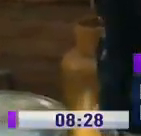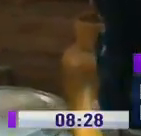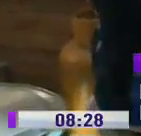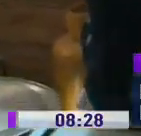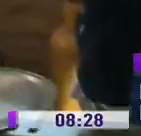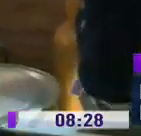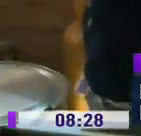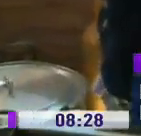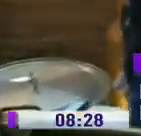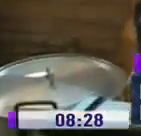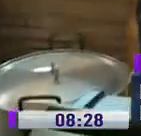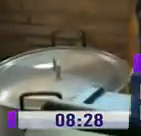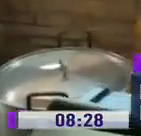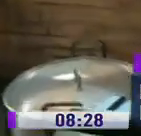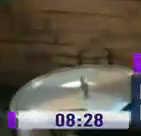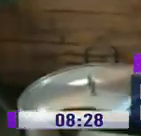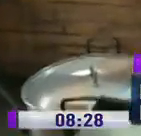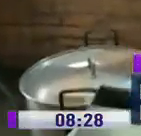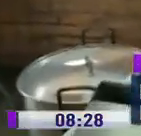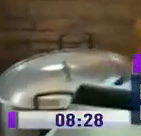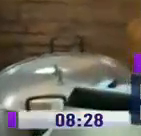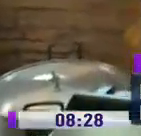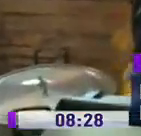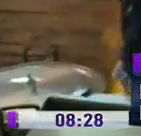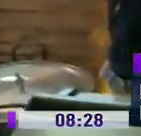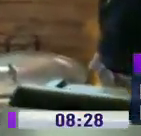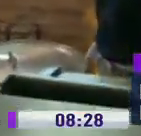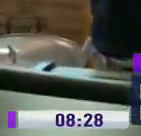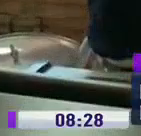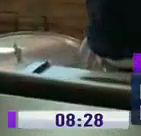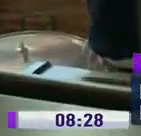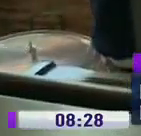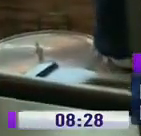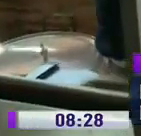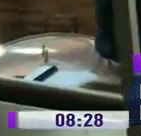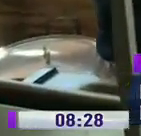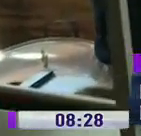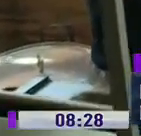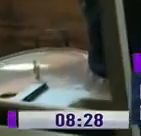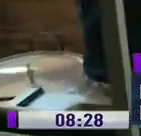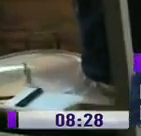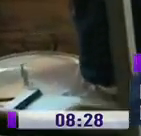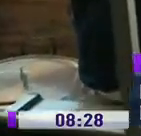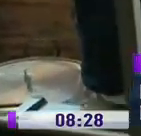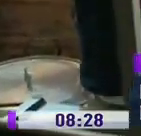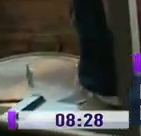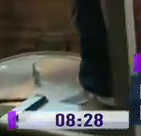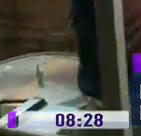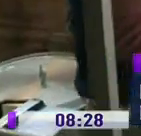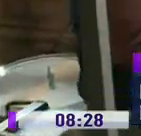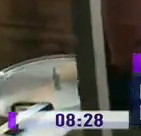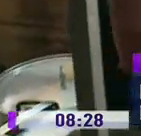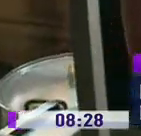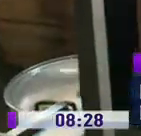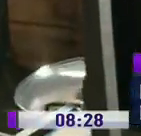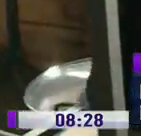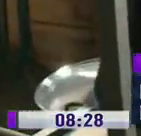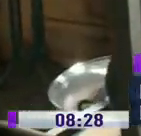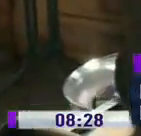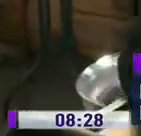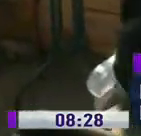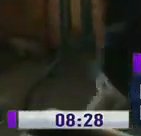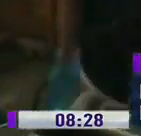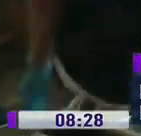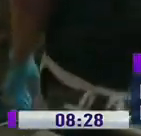099-55-3854. Cualquier persona que quiera colaborar con esta labor social, estamos